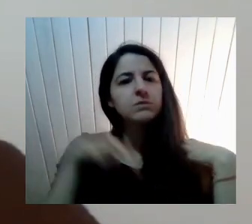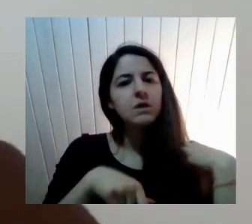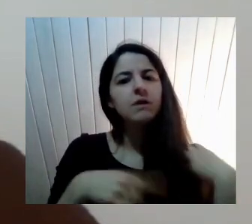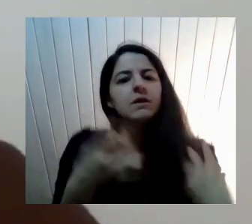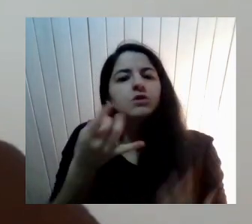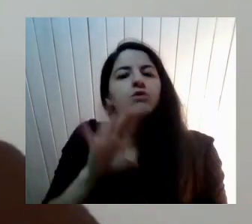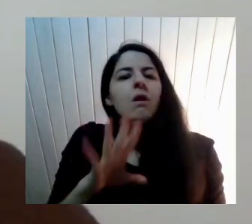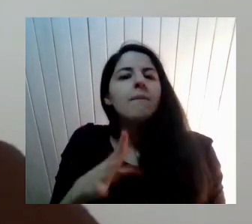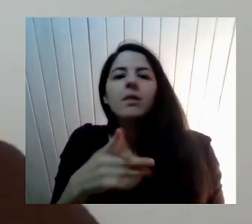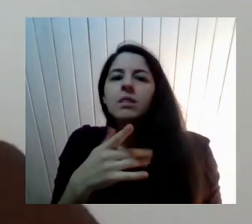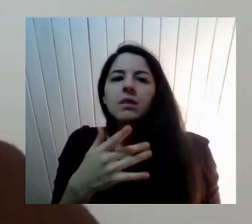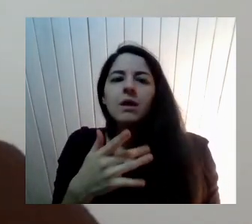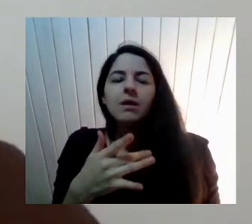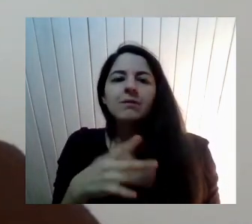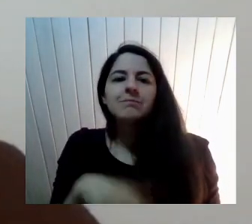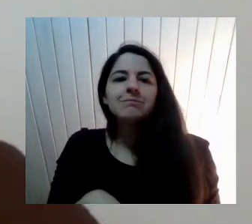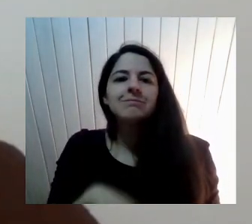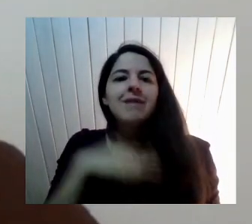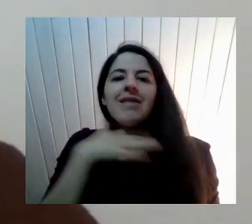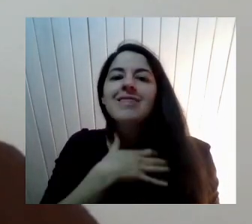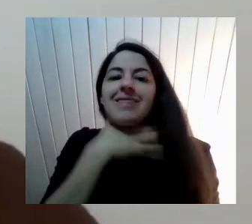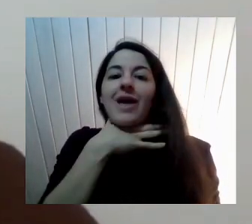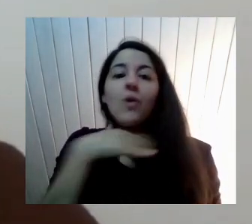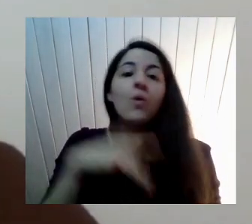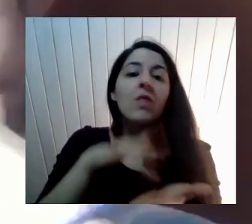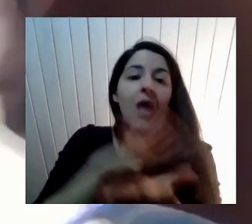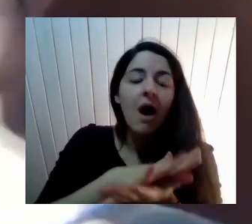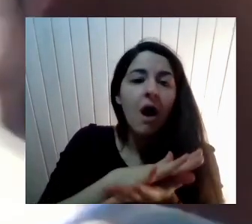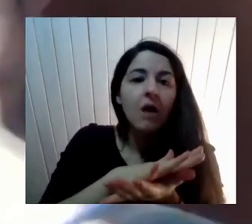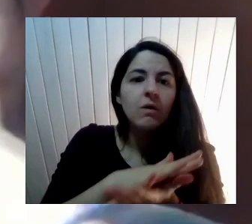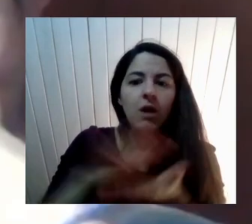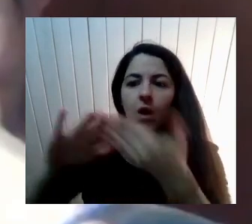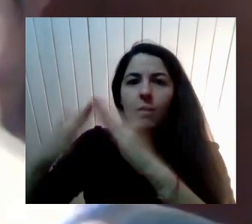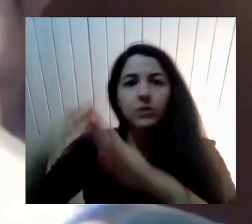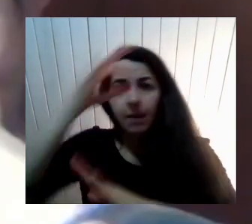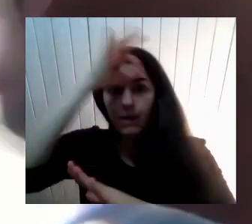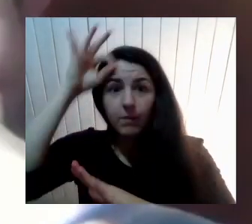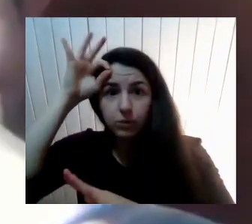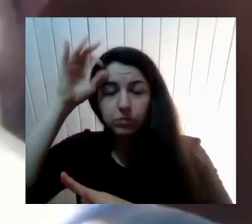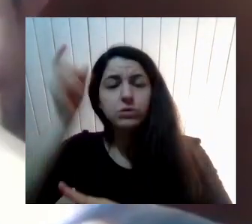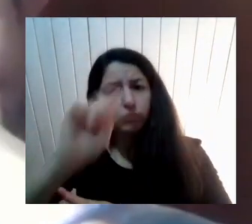Con Con Las Comunidades Macuche Sino Que Es La Deuda Que Tenemos Con Los Peruanos Con